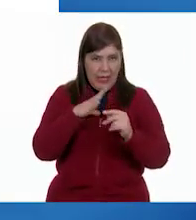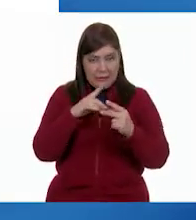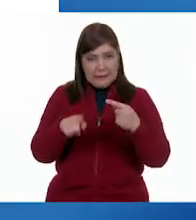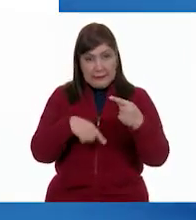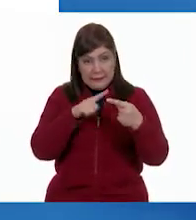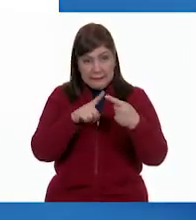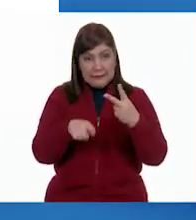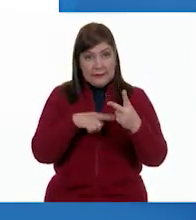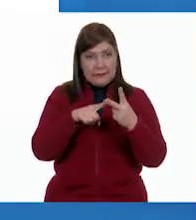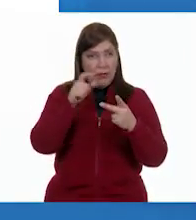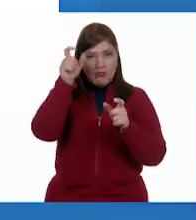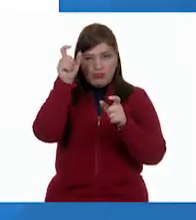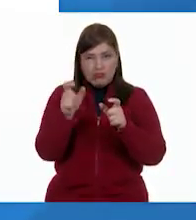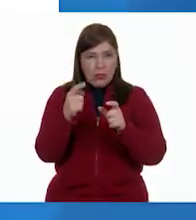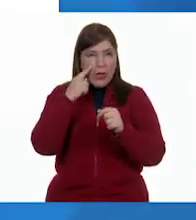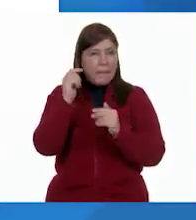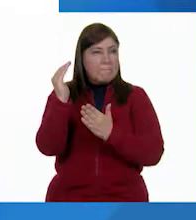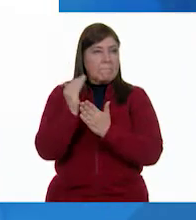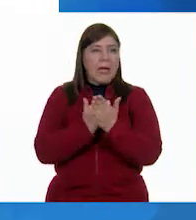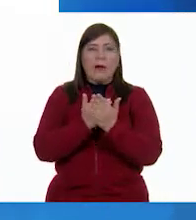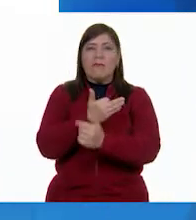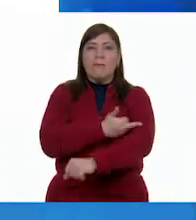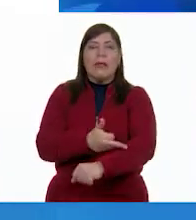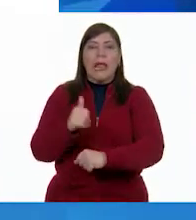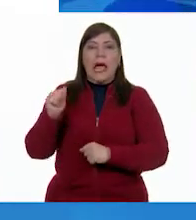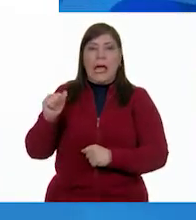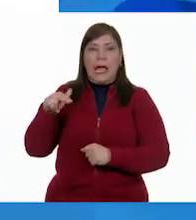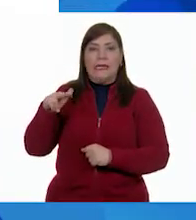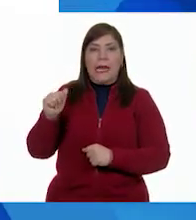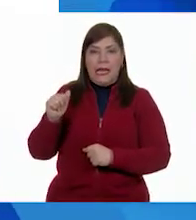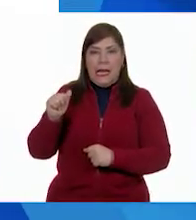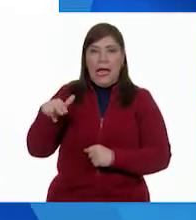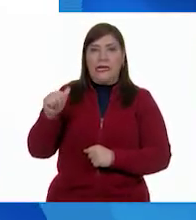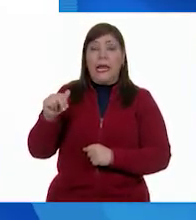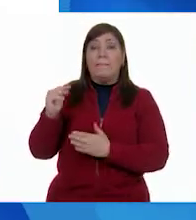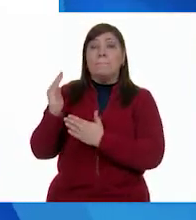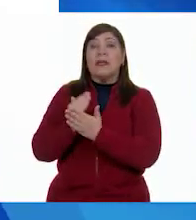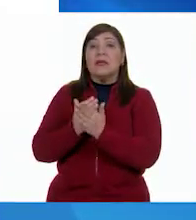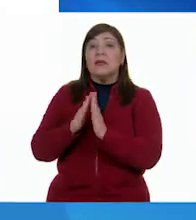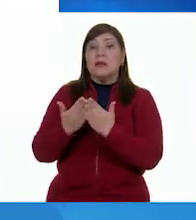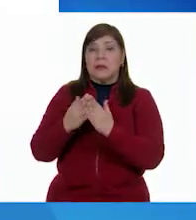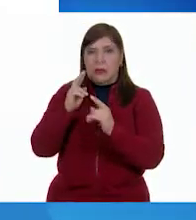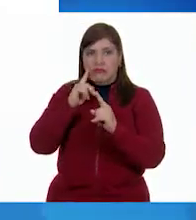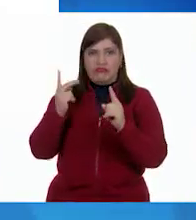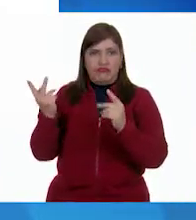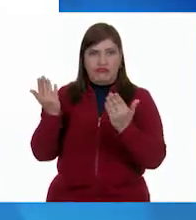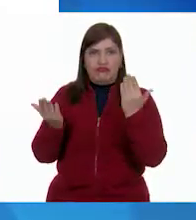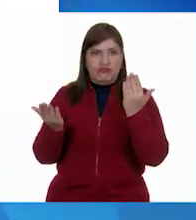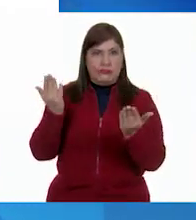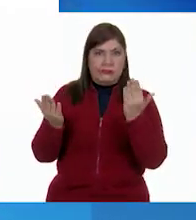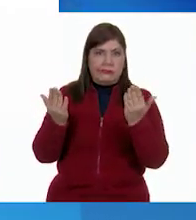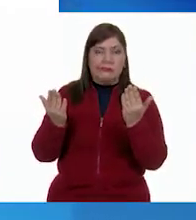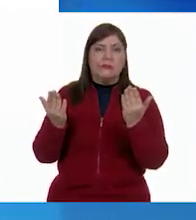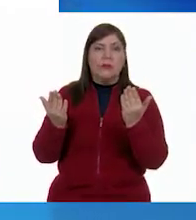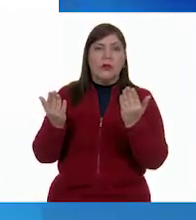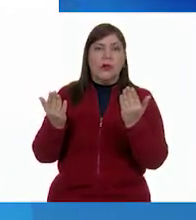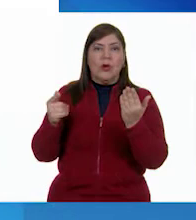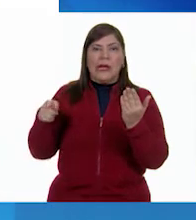familia que tiene menos es la de Ana. Muy bien. Exacto. La de Ana. ¿Cuántos libros tiene en su casa?